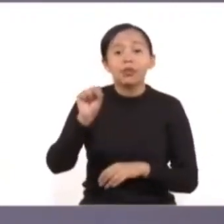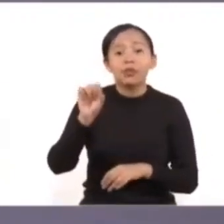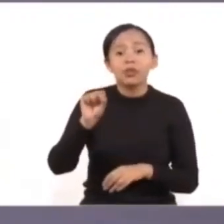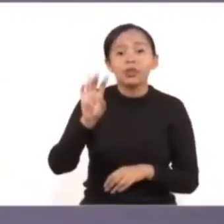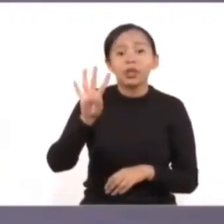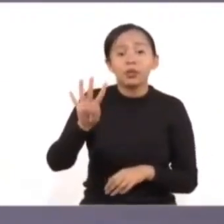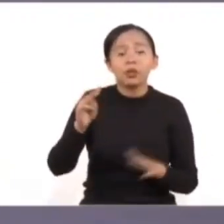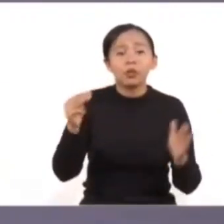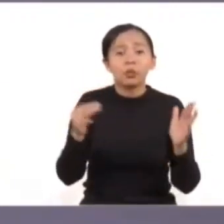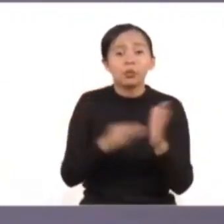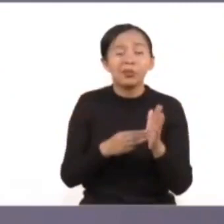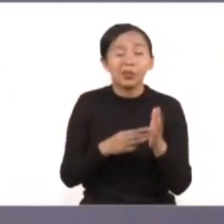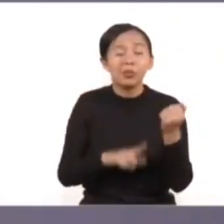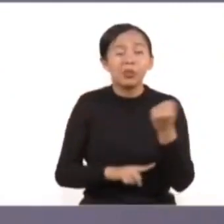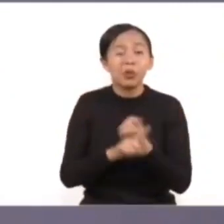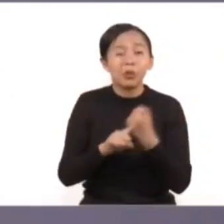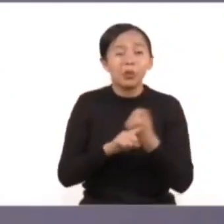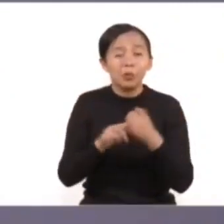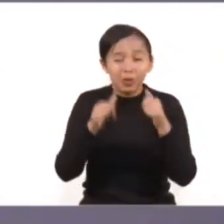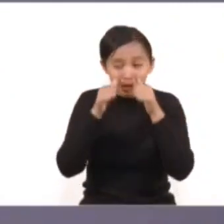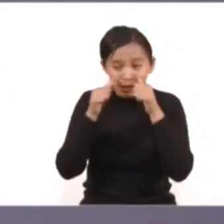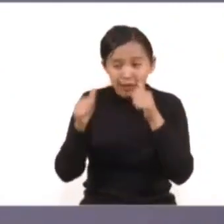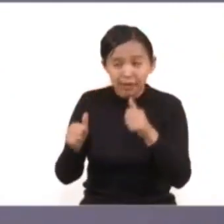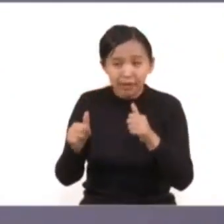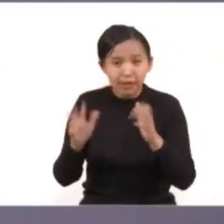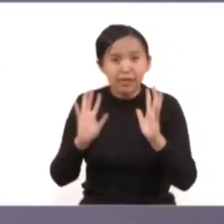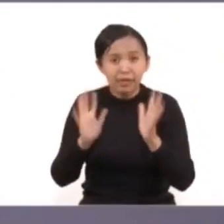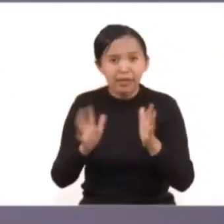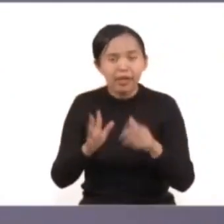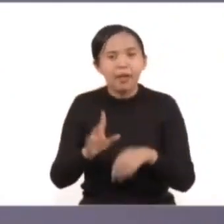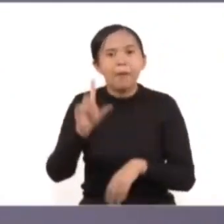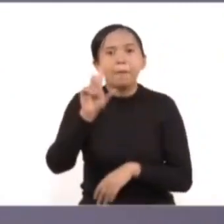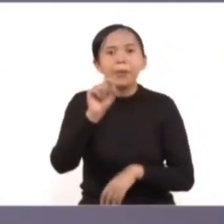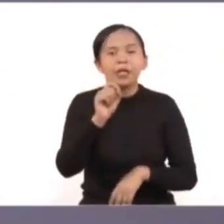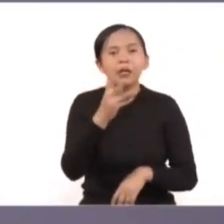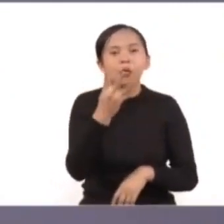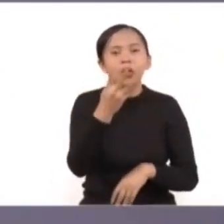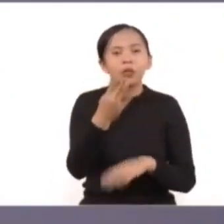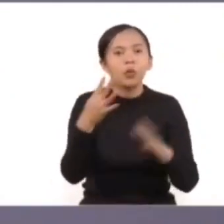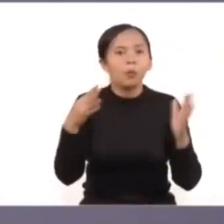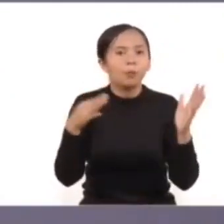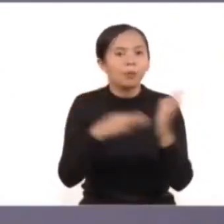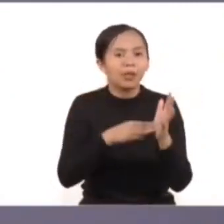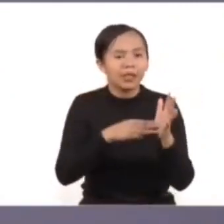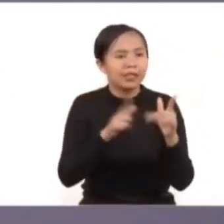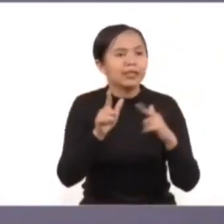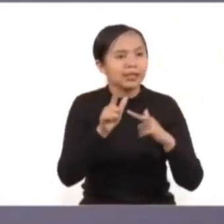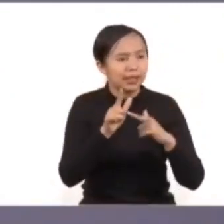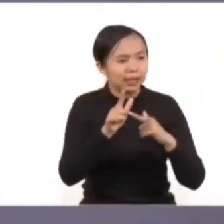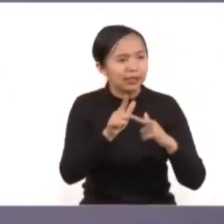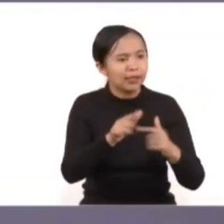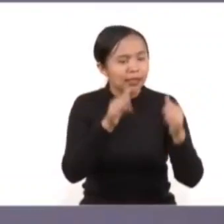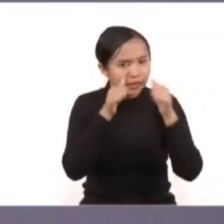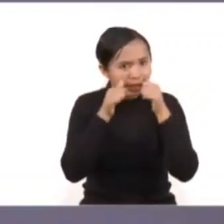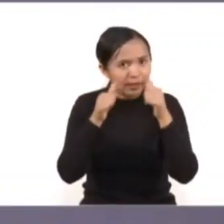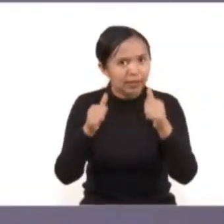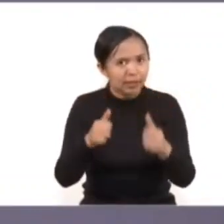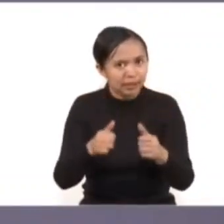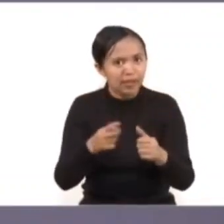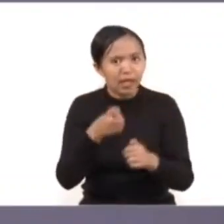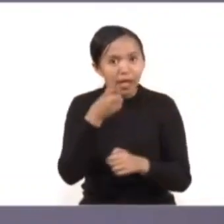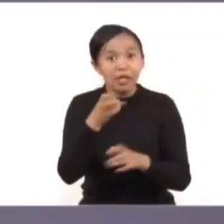casos que se han atendido, prácticamente 24 mil le han correspondido en dar seguimiento al Consejo Ciudadano, que es una proporción